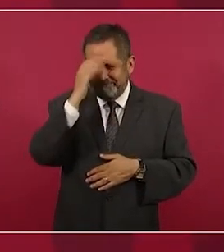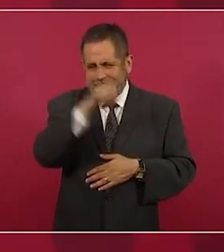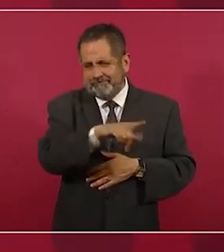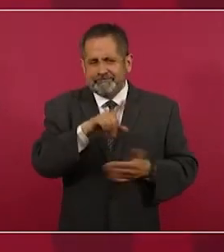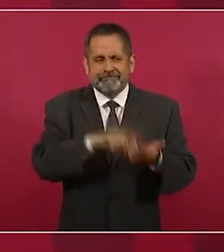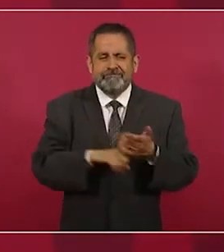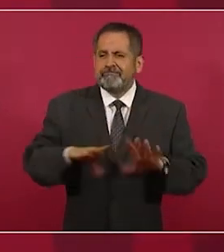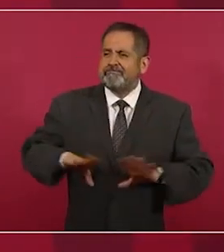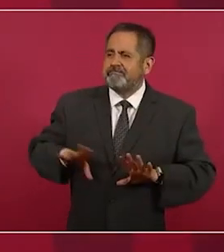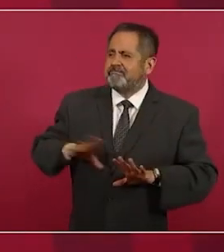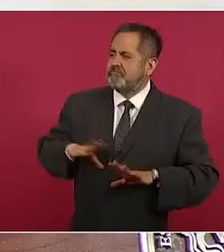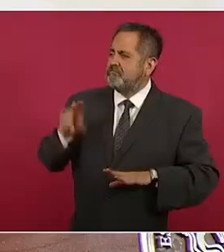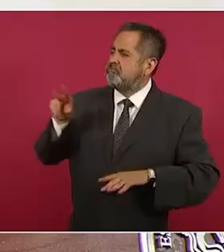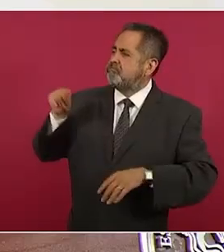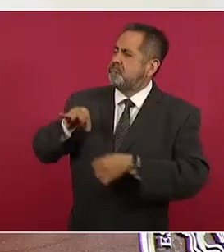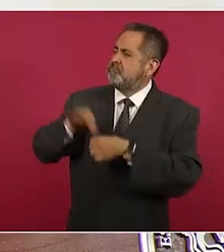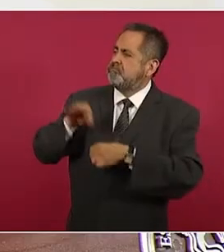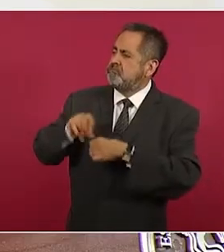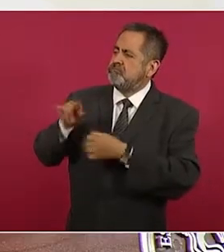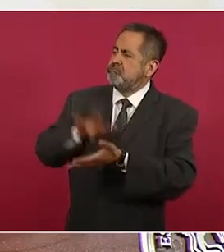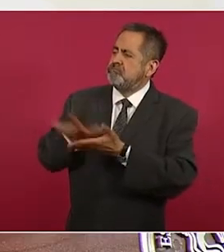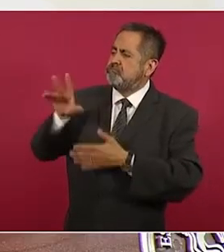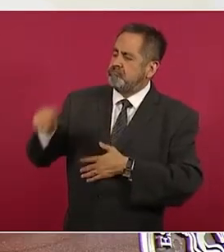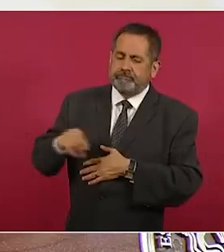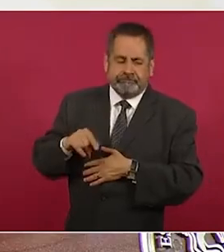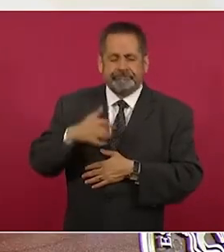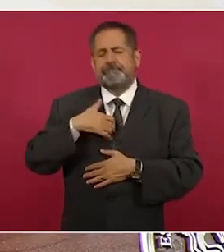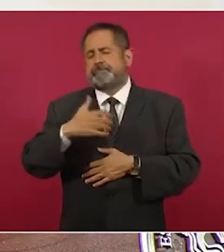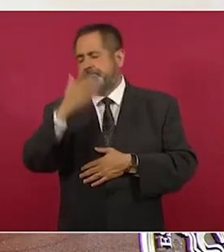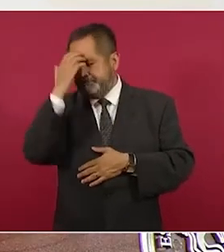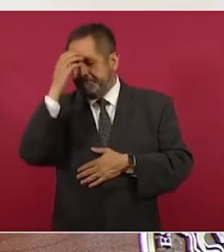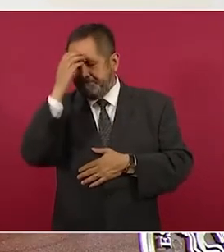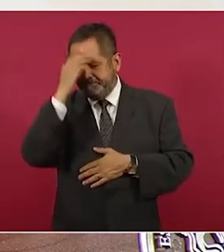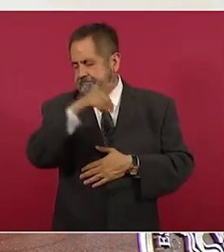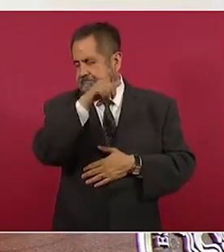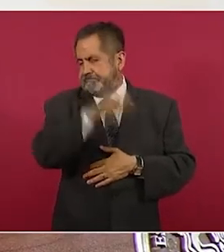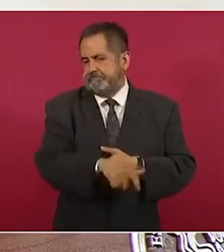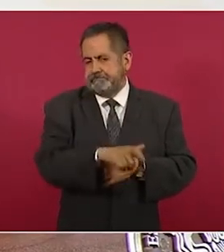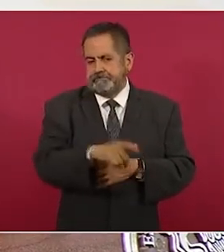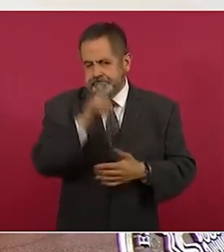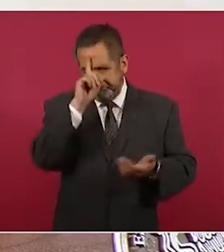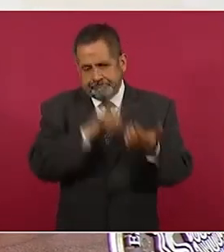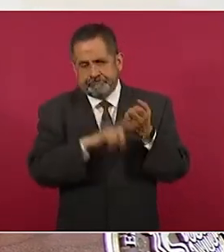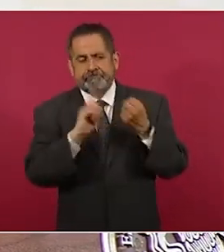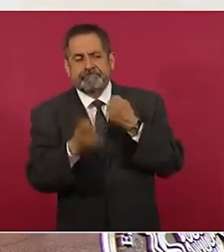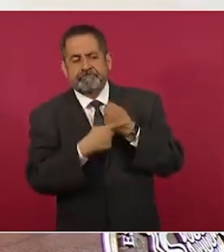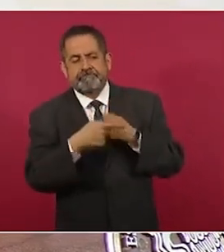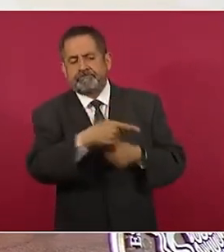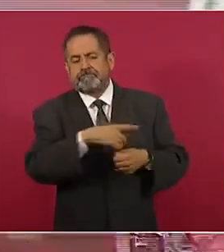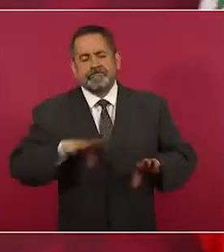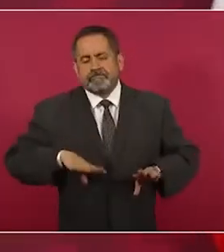los intereses que están en cuestión,